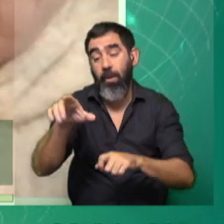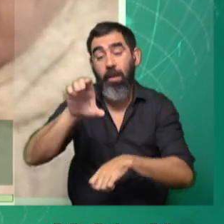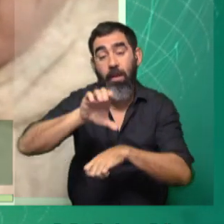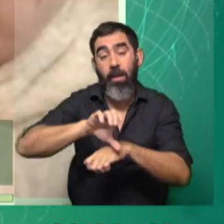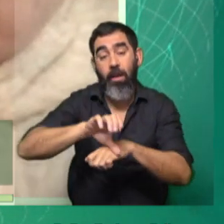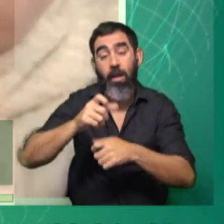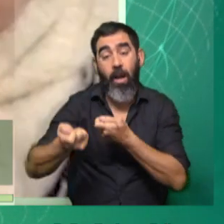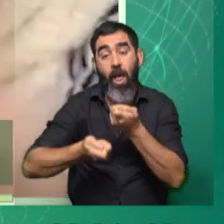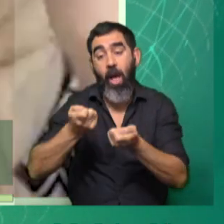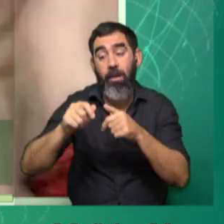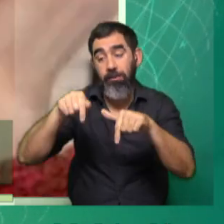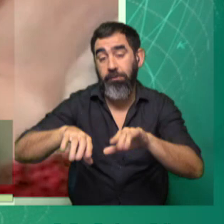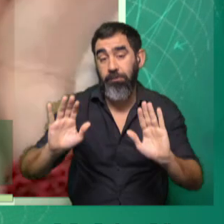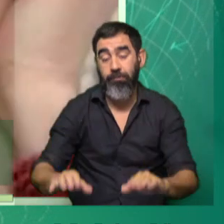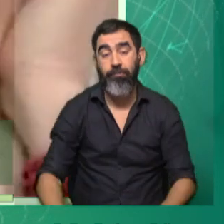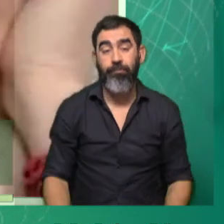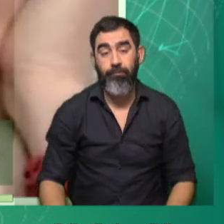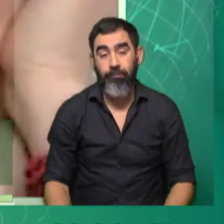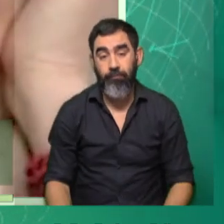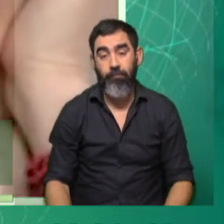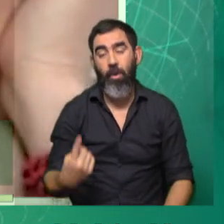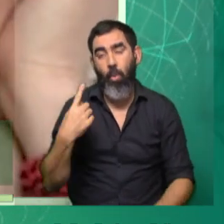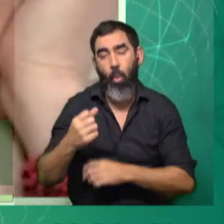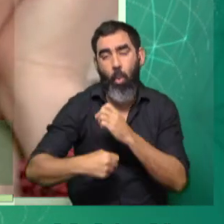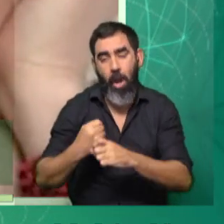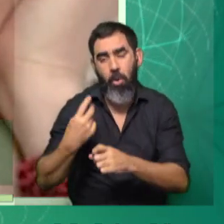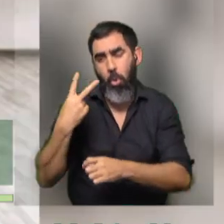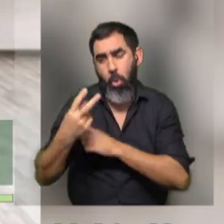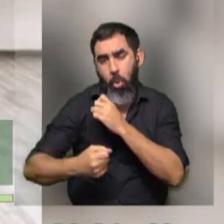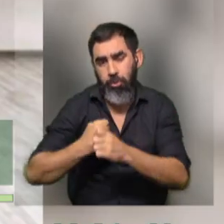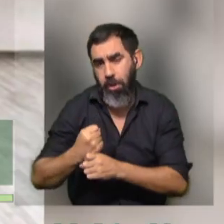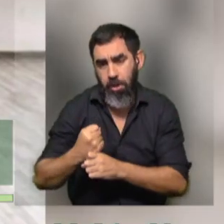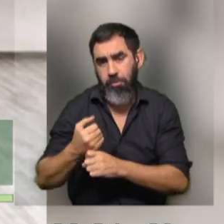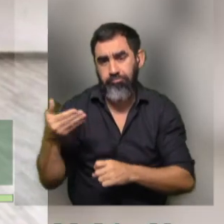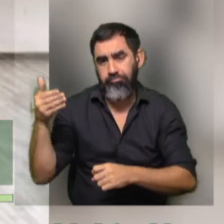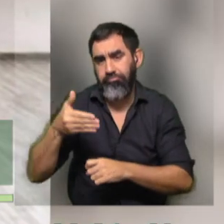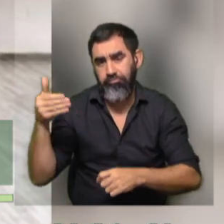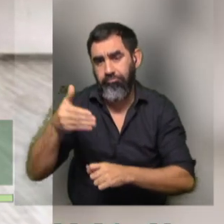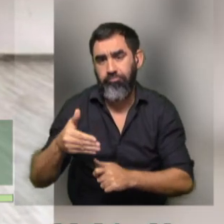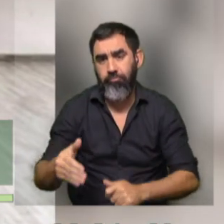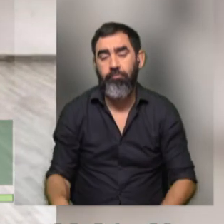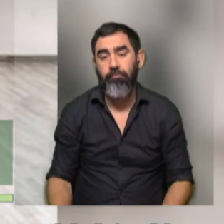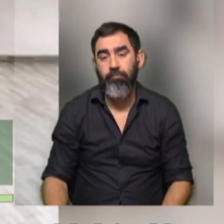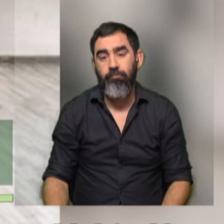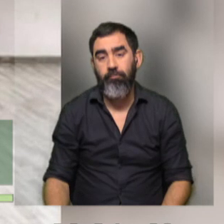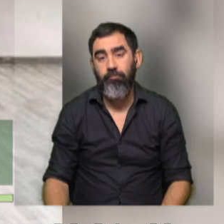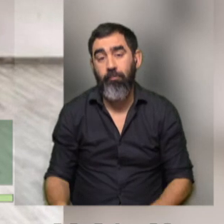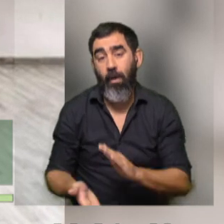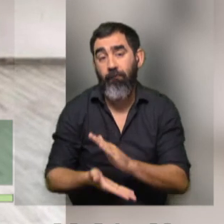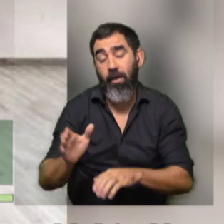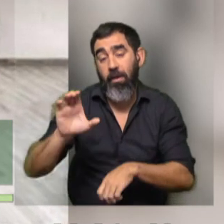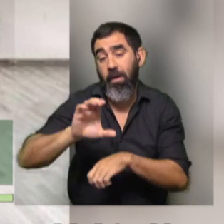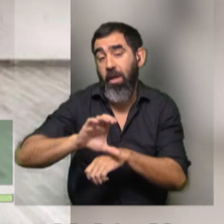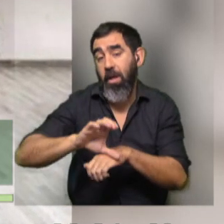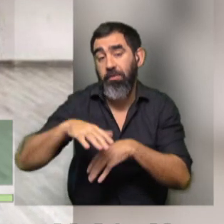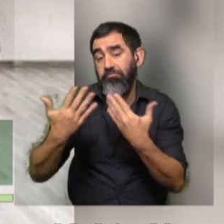de danza en Casa Rodante, que vienen hace un año, dos años, que van a la clase como,